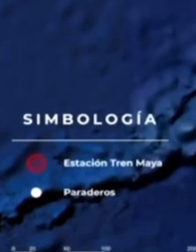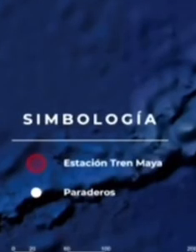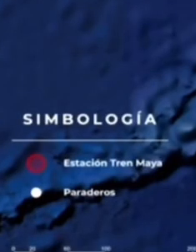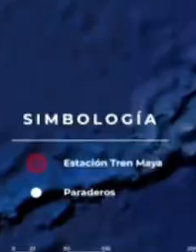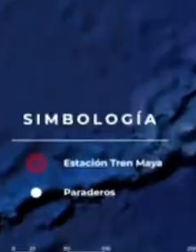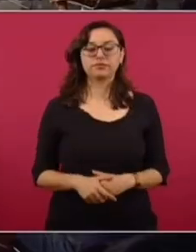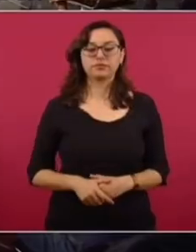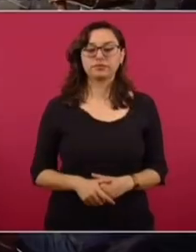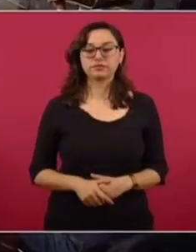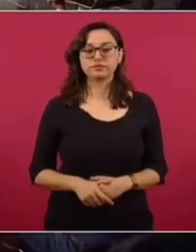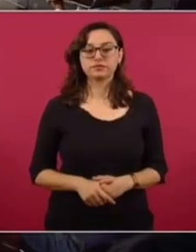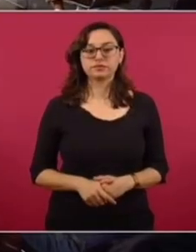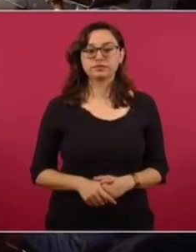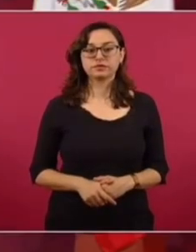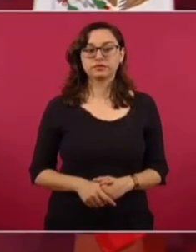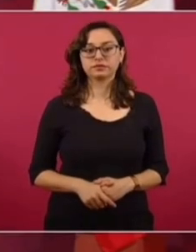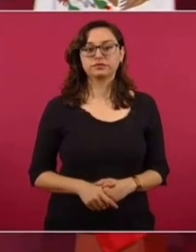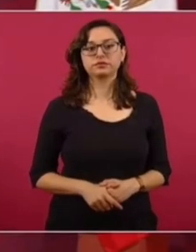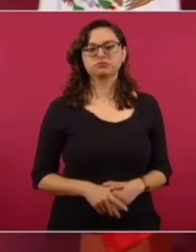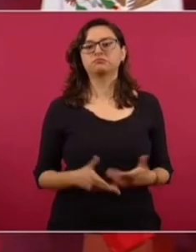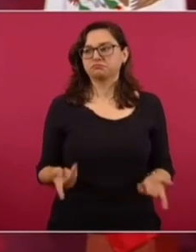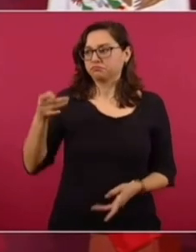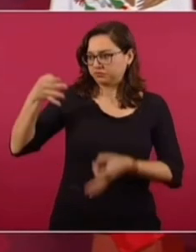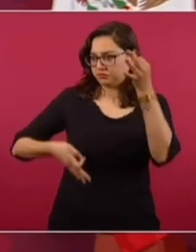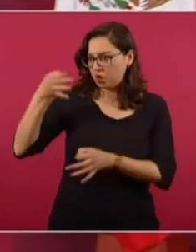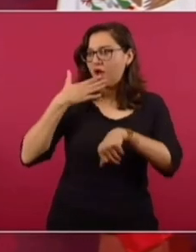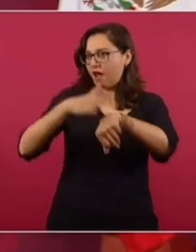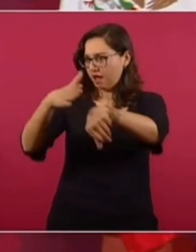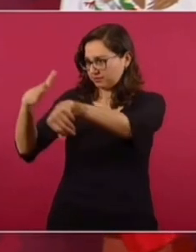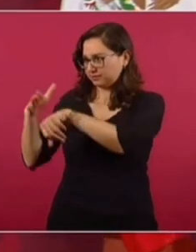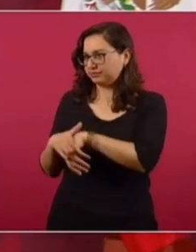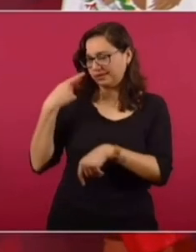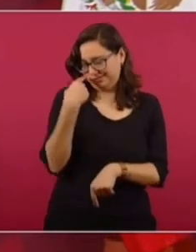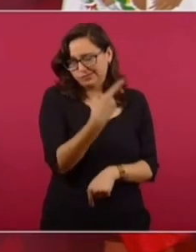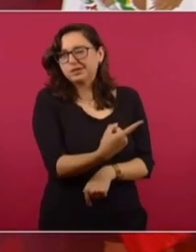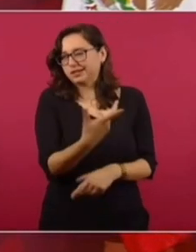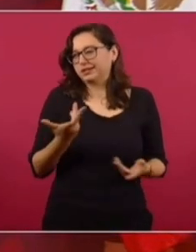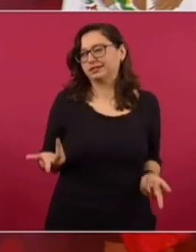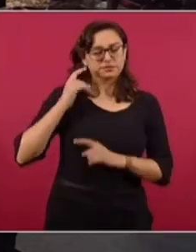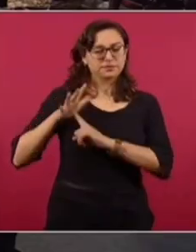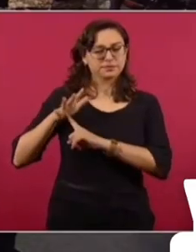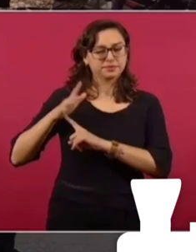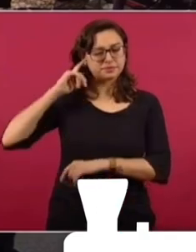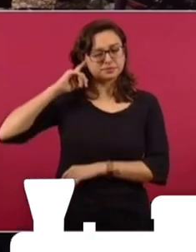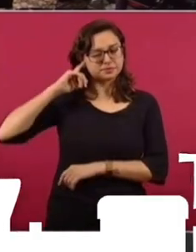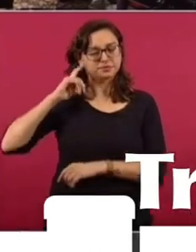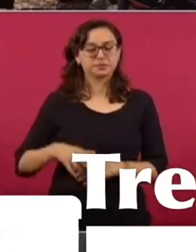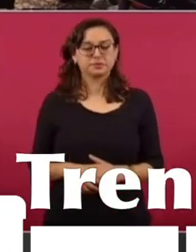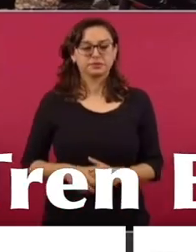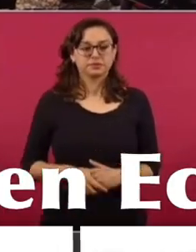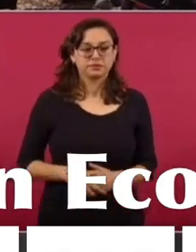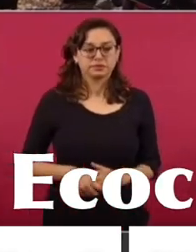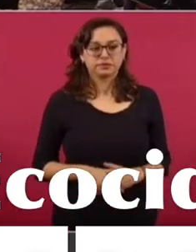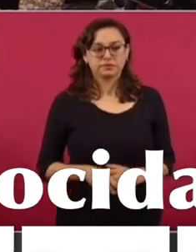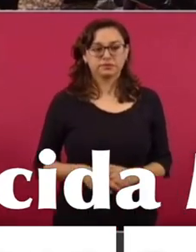ahí está Bullham. Todo esto por información también para el juez y para los ambientalistas auténticos. Y hay explicación